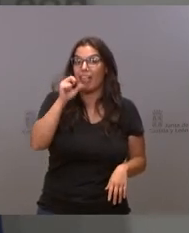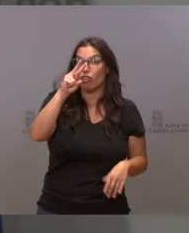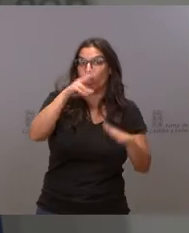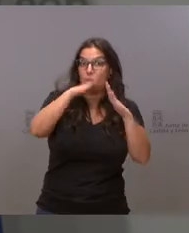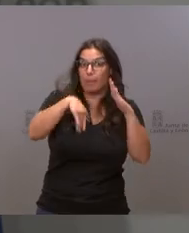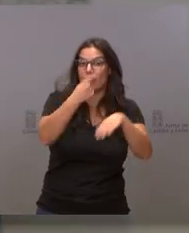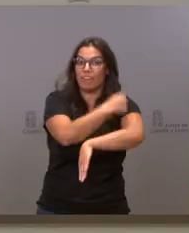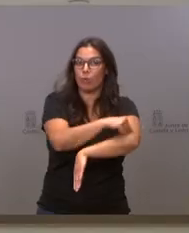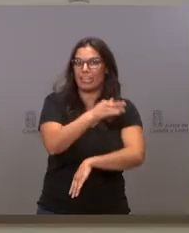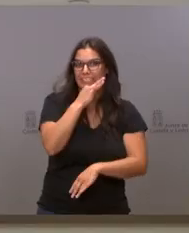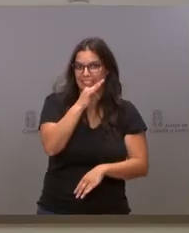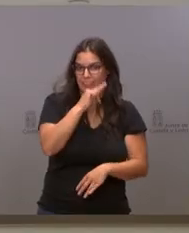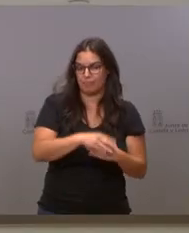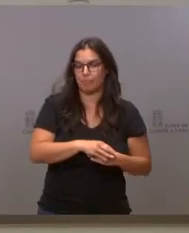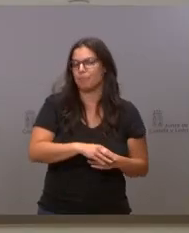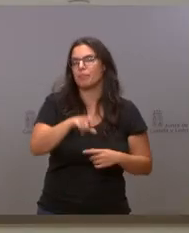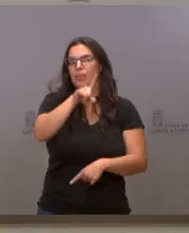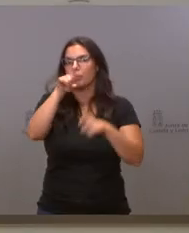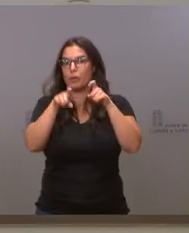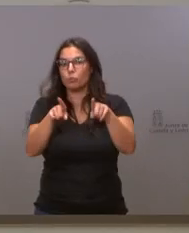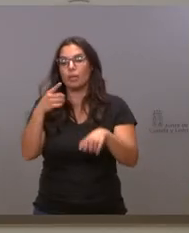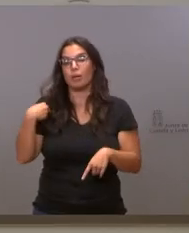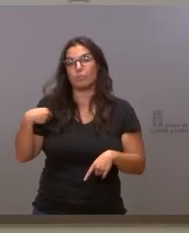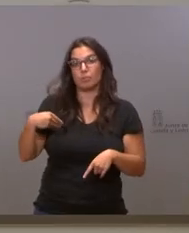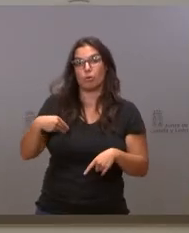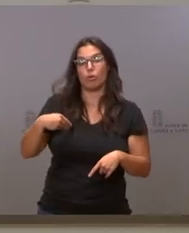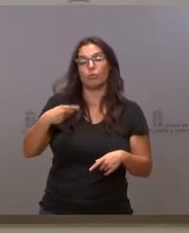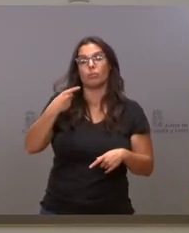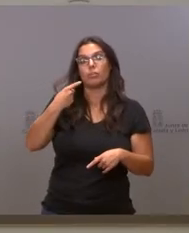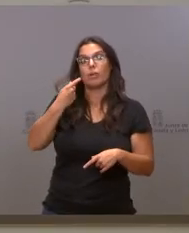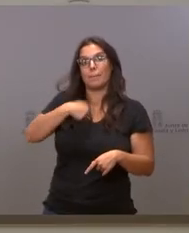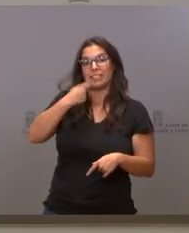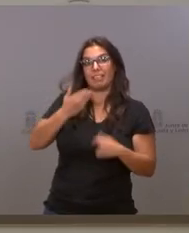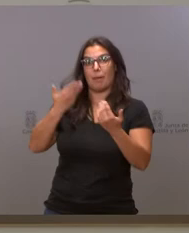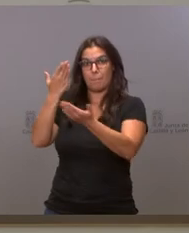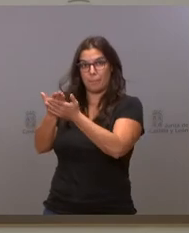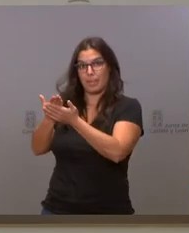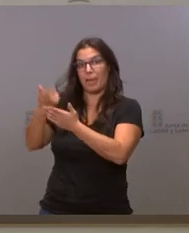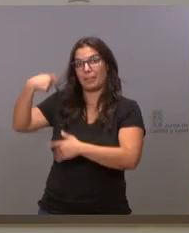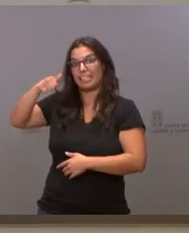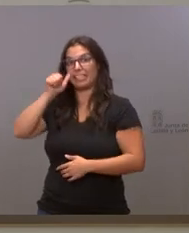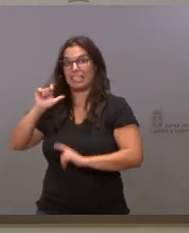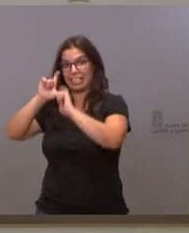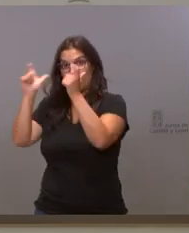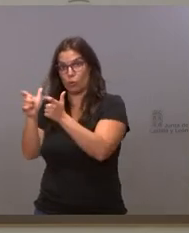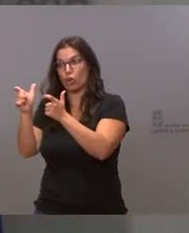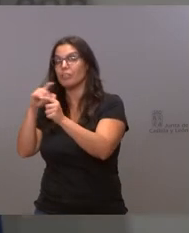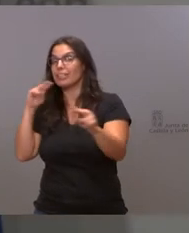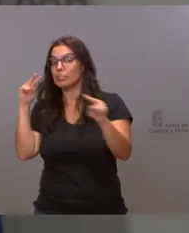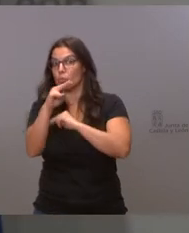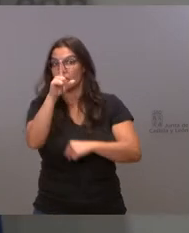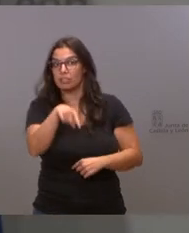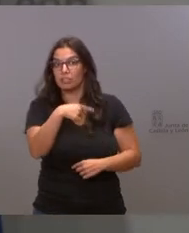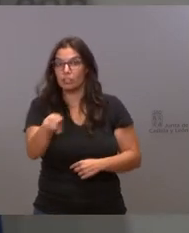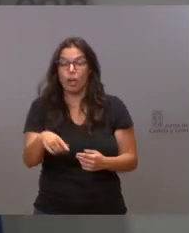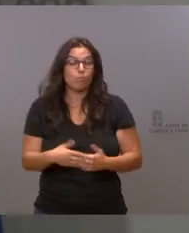Y una pregunta rutinaria y es si hay contestación de Moncloa a la carta de petición de reunión del presidente de la Junta. pues una